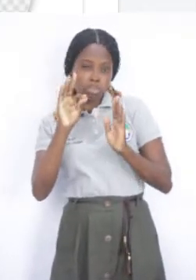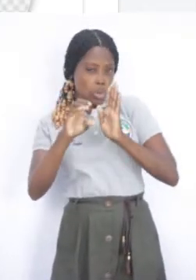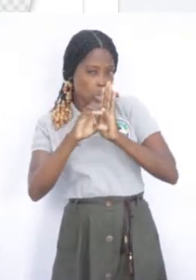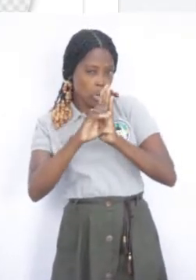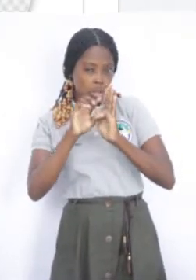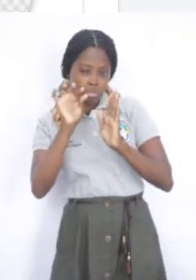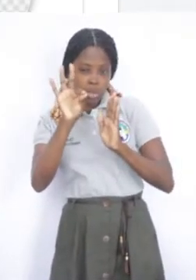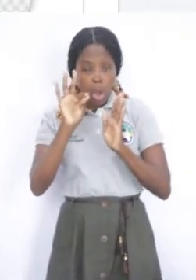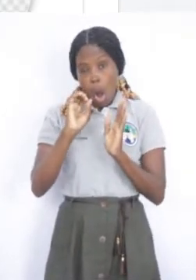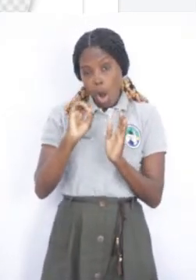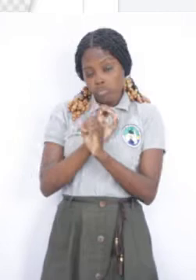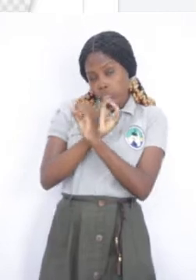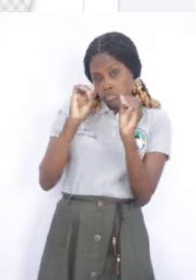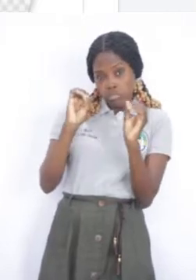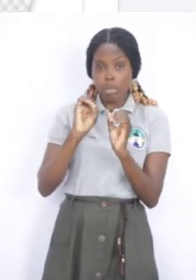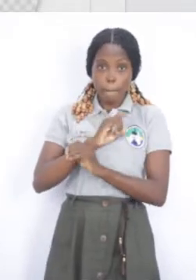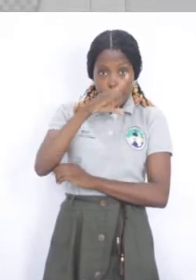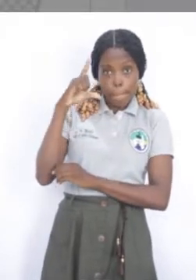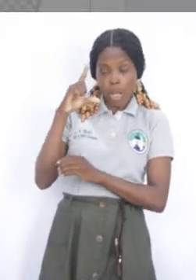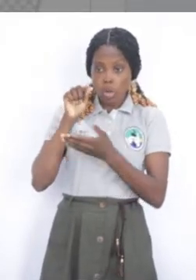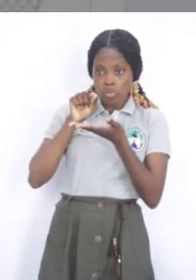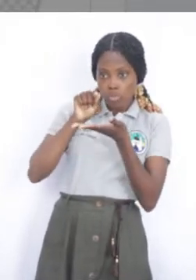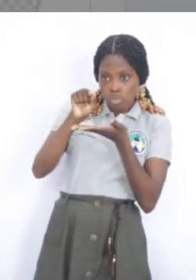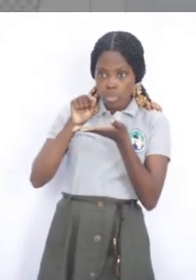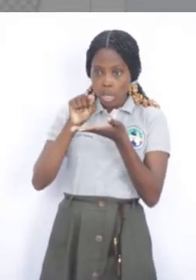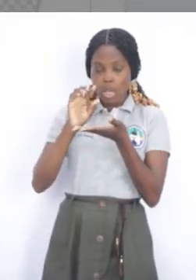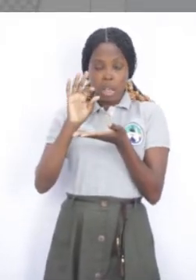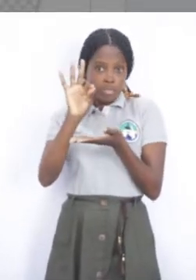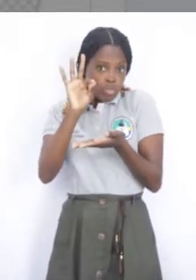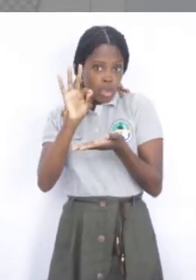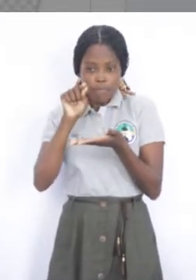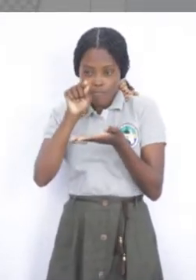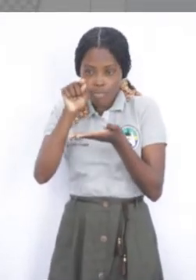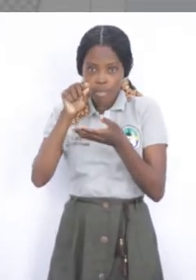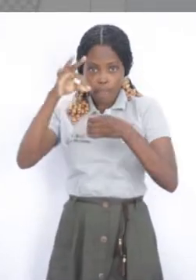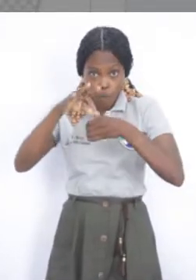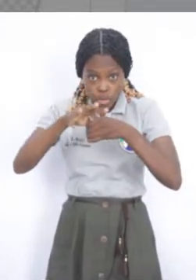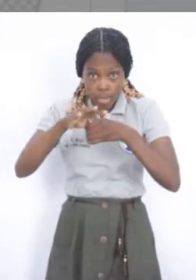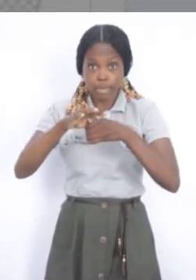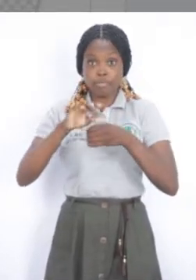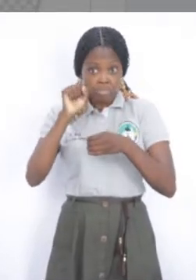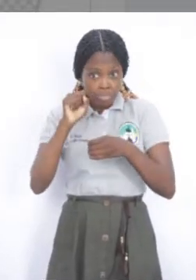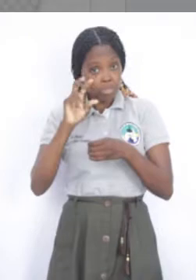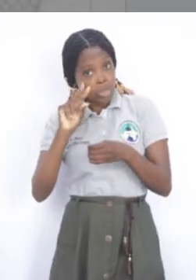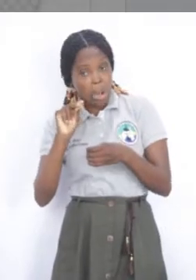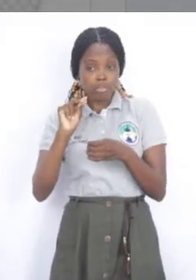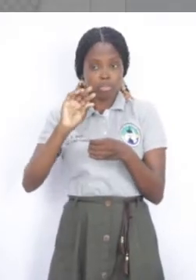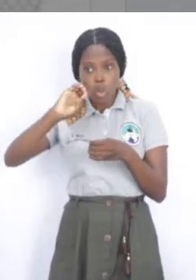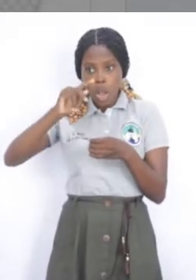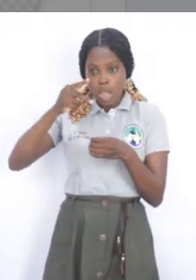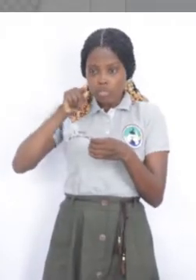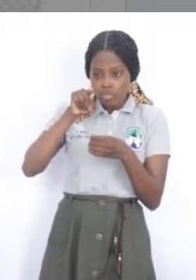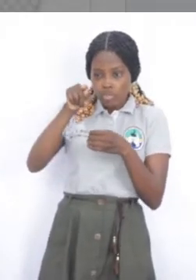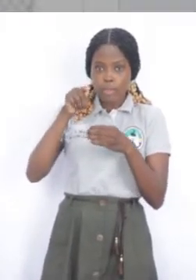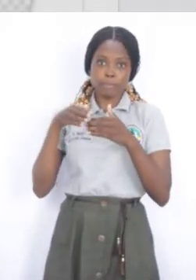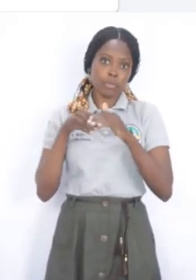o votar en blanco, si así lo desea, y presionar sobre la opción votar. Hay que confirmar que desea realizar el voto por el